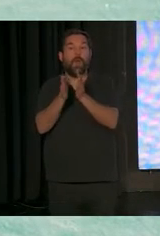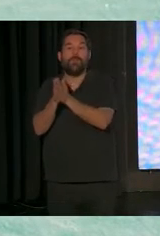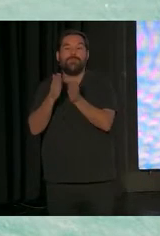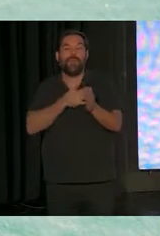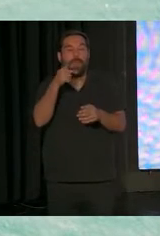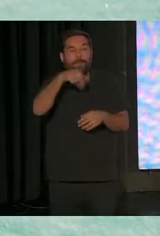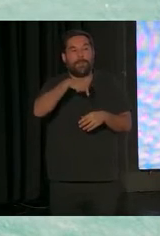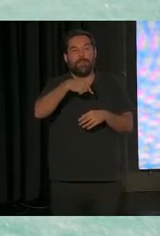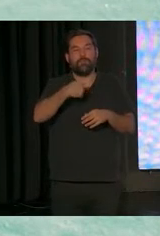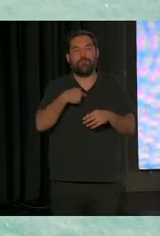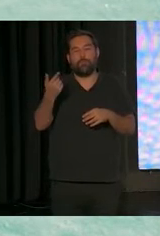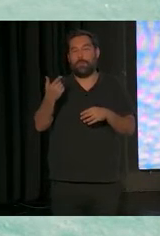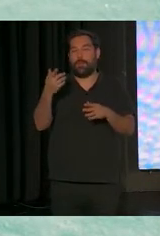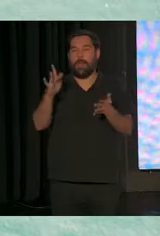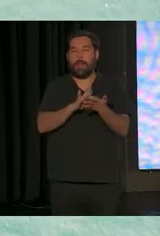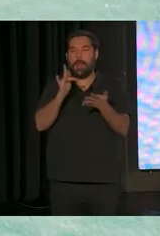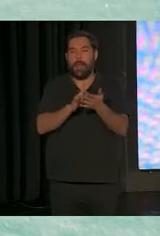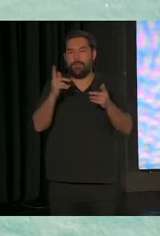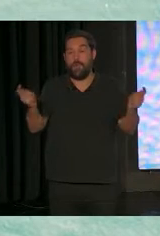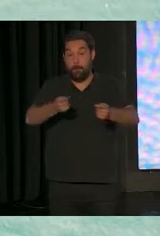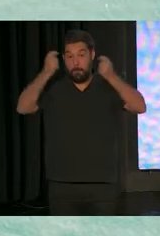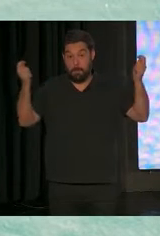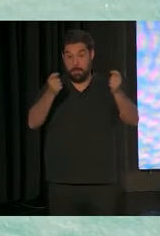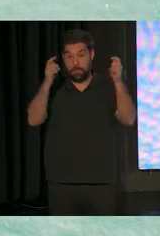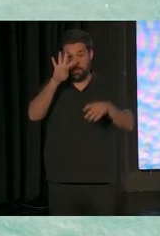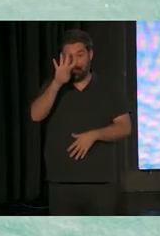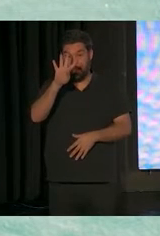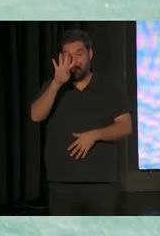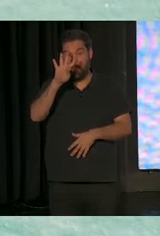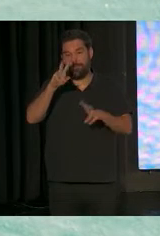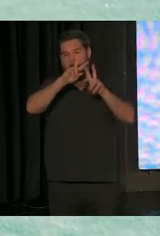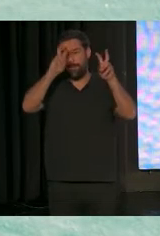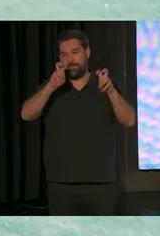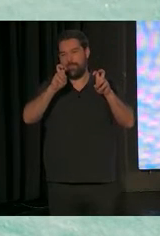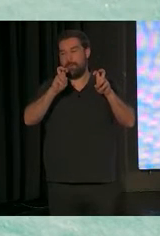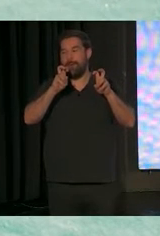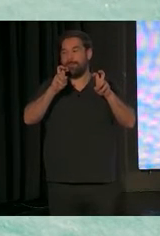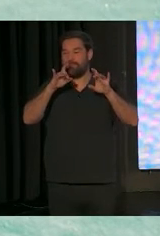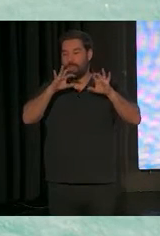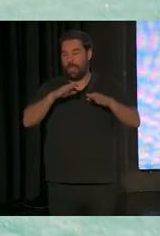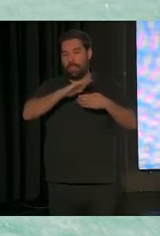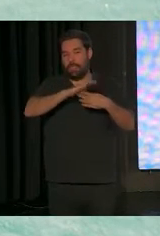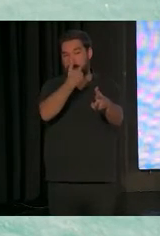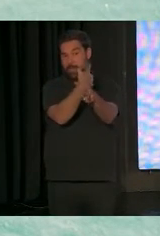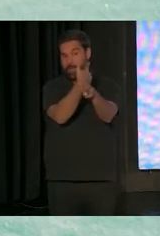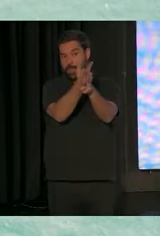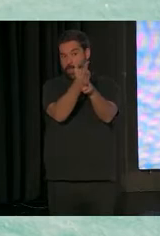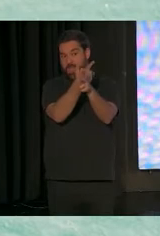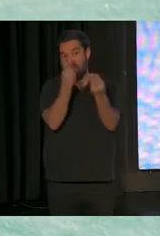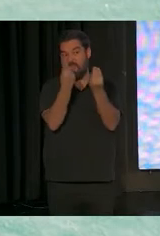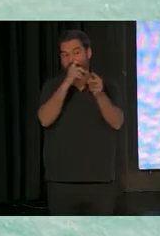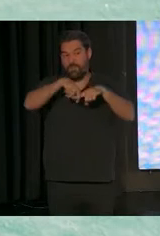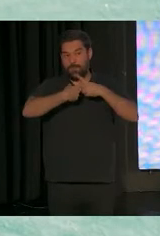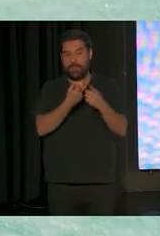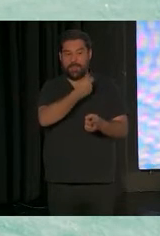creo que he publicado cuatro artículos, cuatro, como dice cuatro, sobre teleintervención con más de 900 familias de España y ocurre